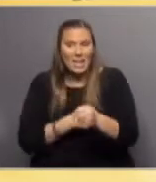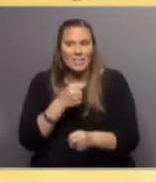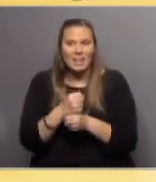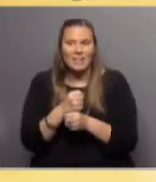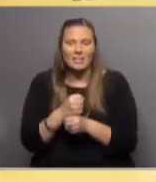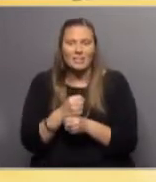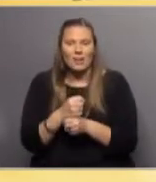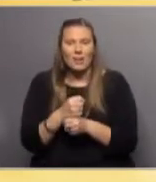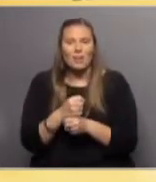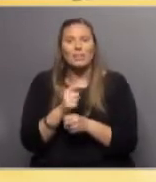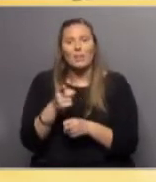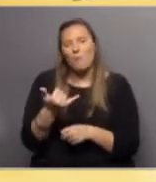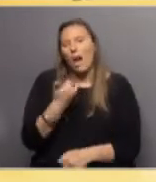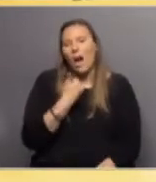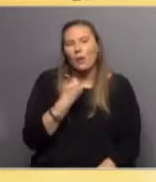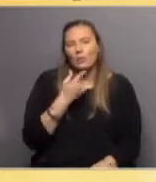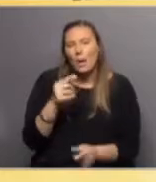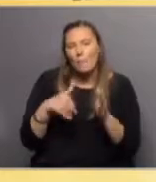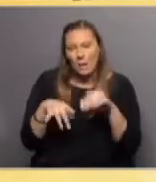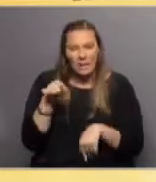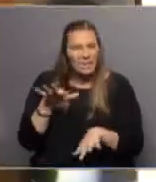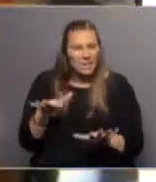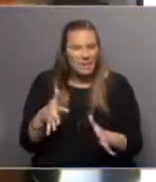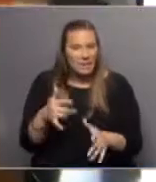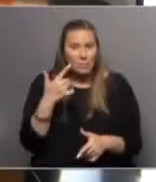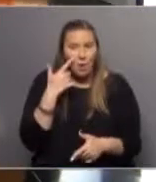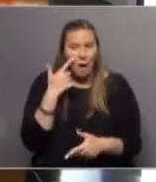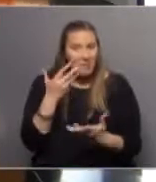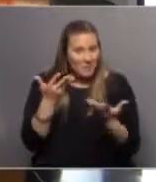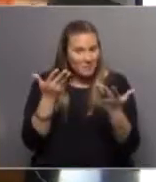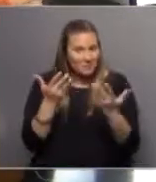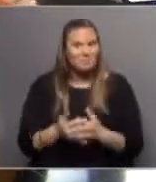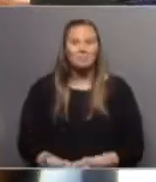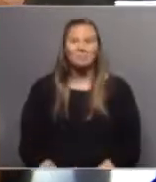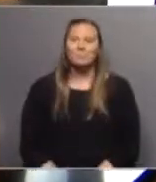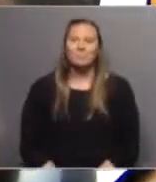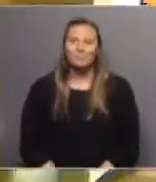y que Enrique Güero nos va a comentar un poquito más sobre eso. Muy bien, bueno, vamos para ahí entonces.